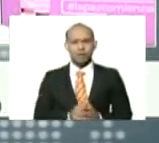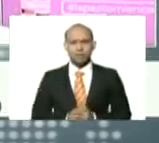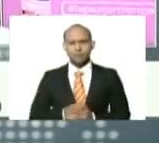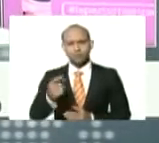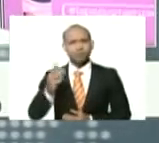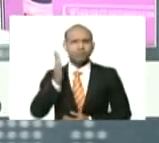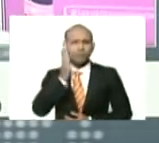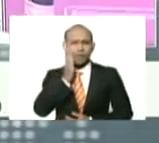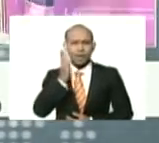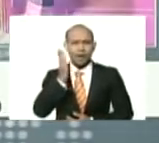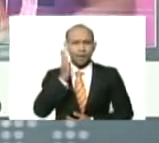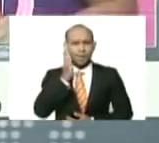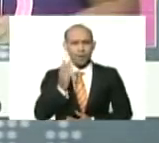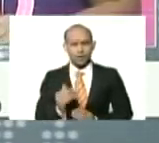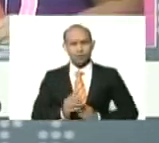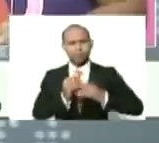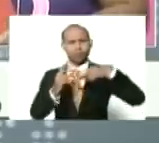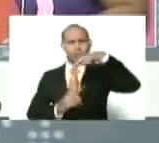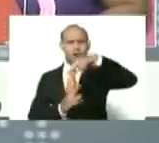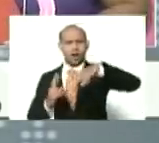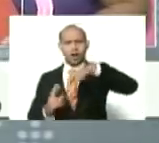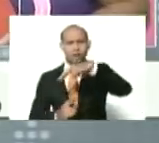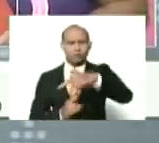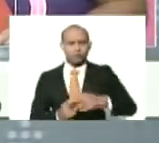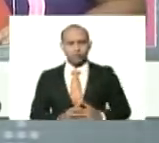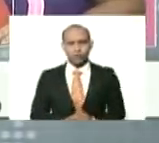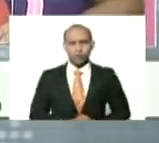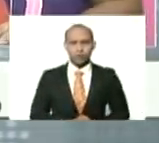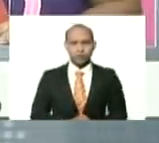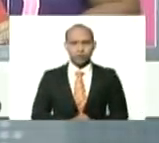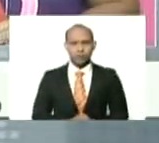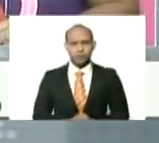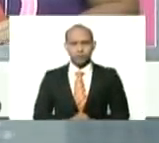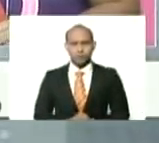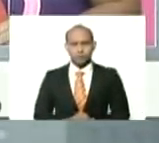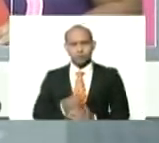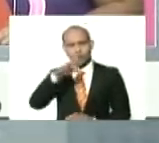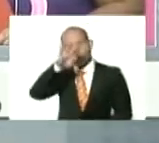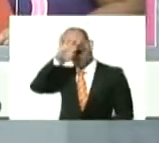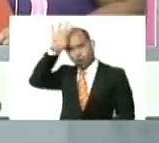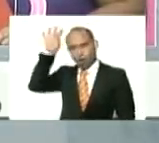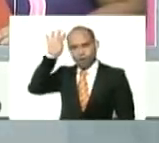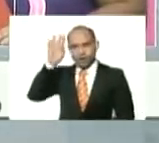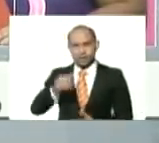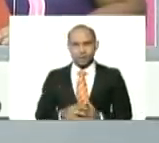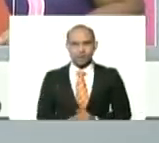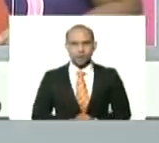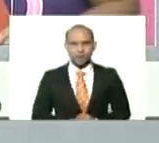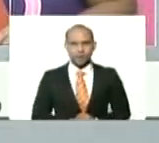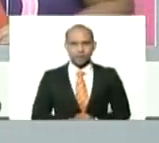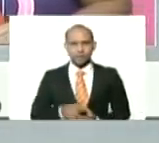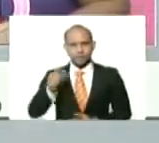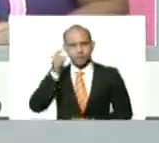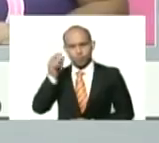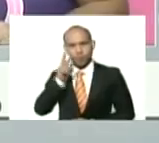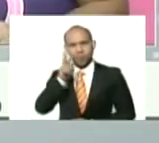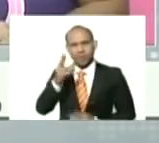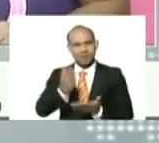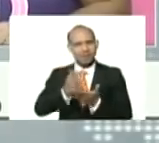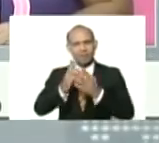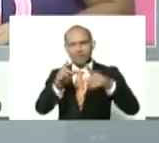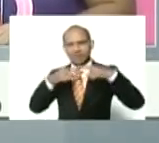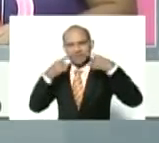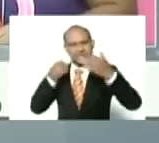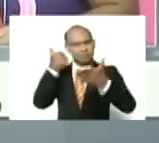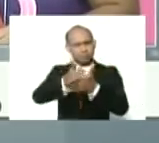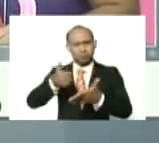de nuestro mártir revolucionario Robert Serra, y siempre que veo a Zulay sonriente, en